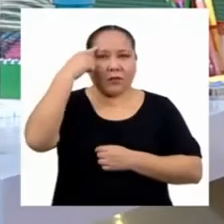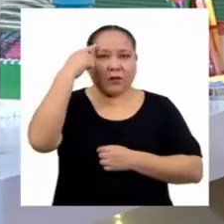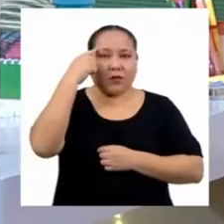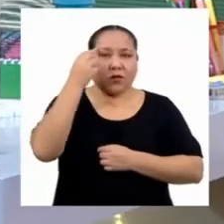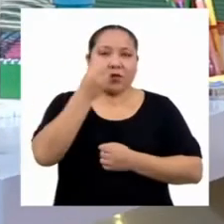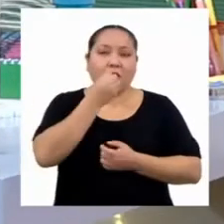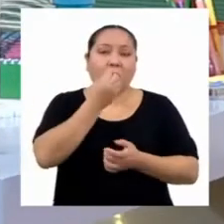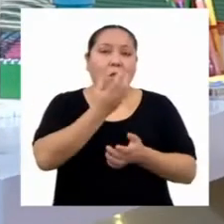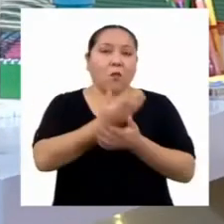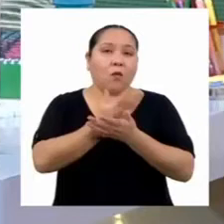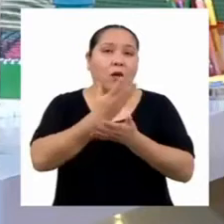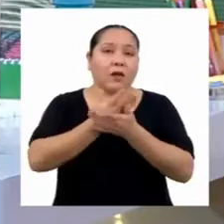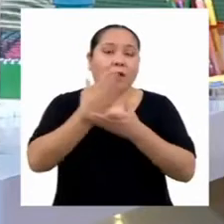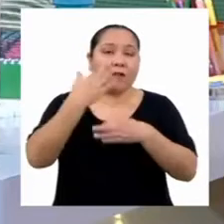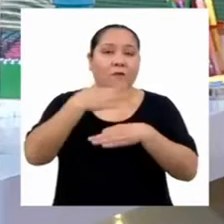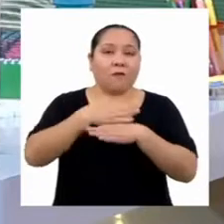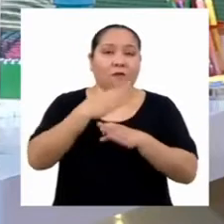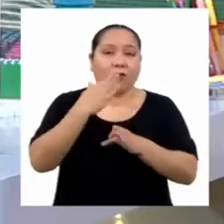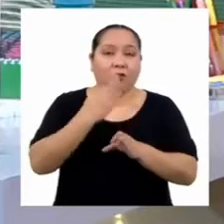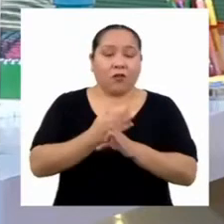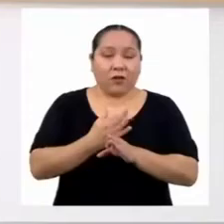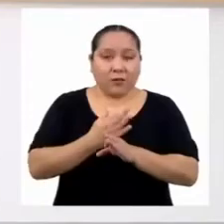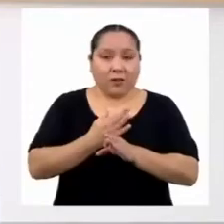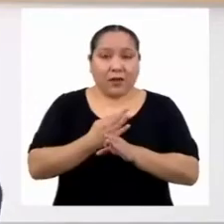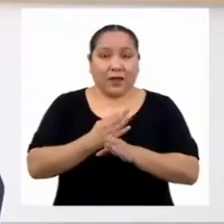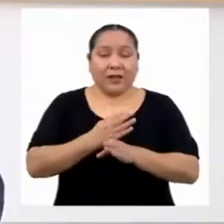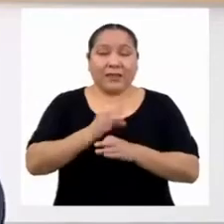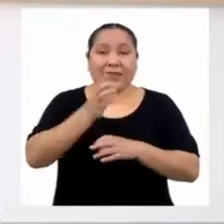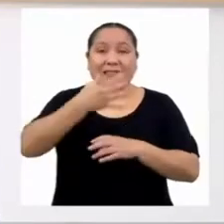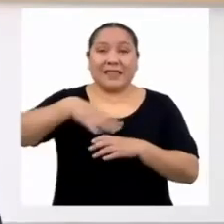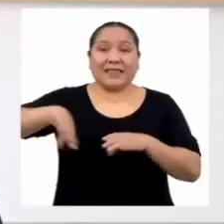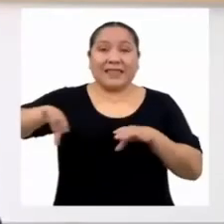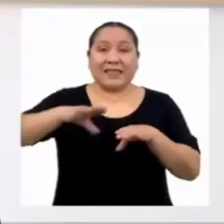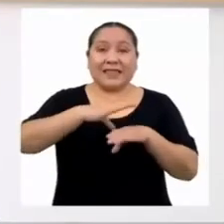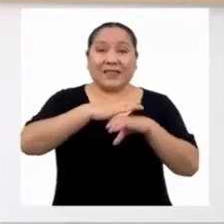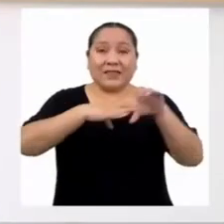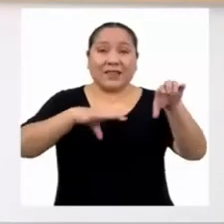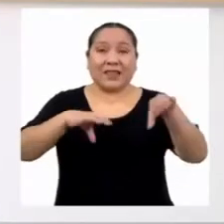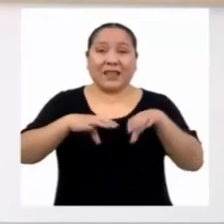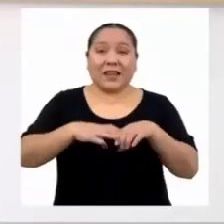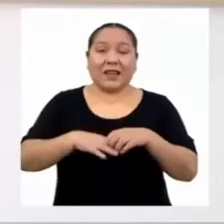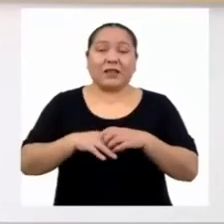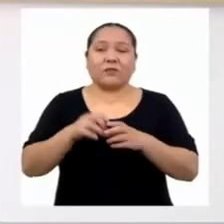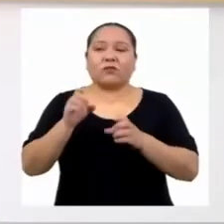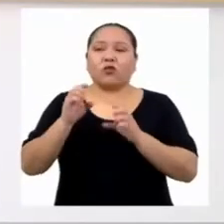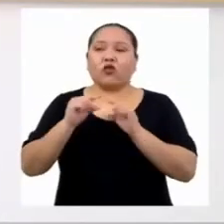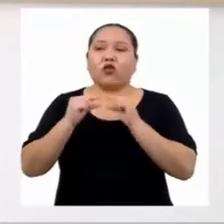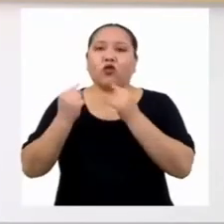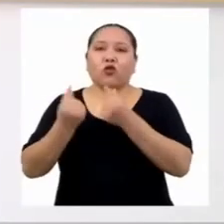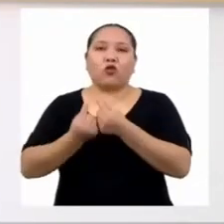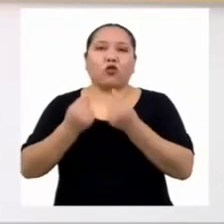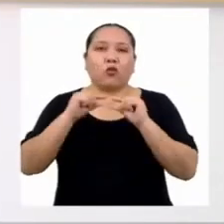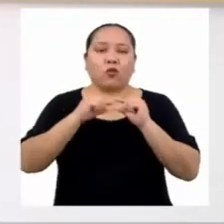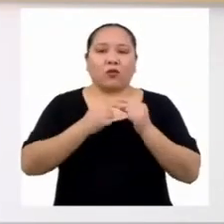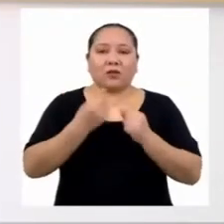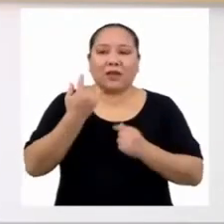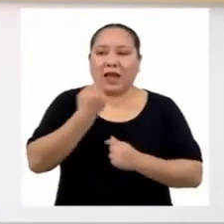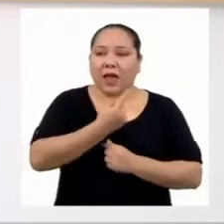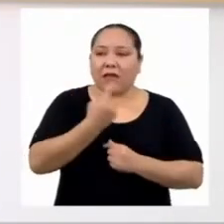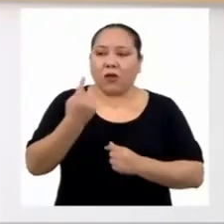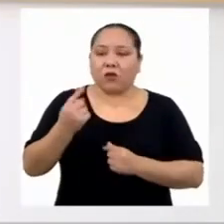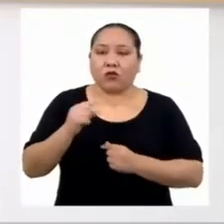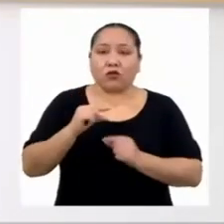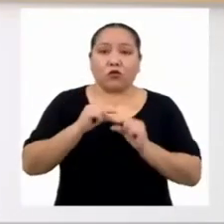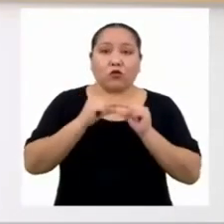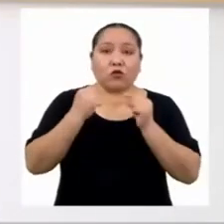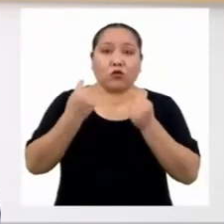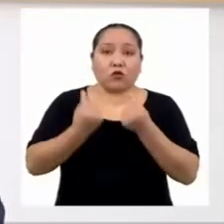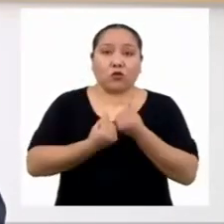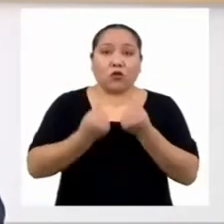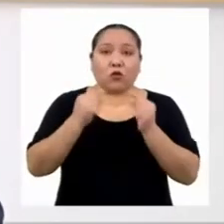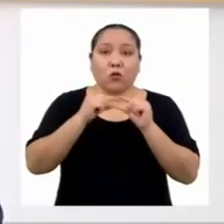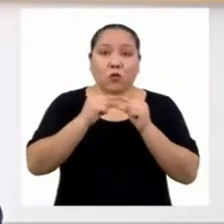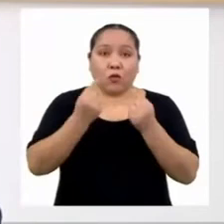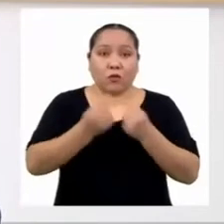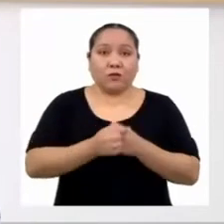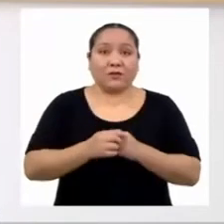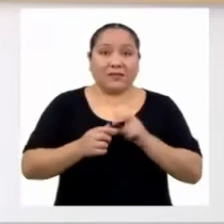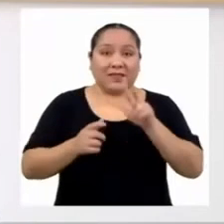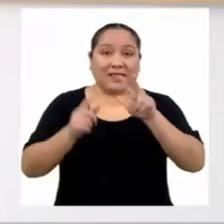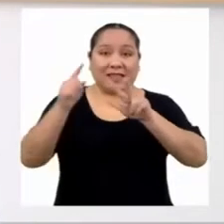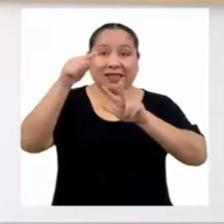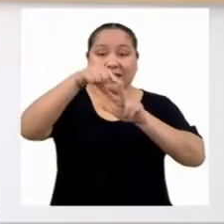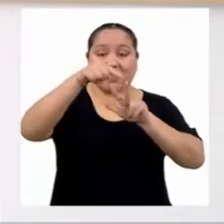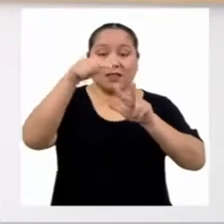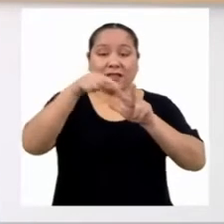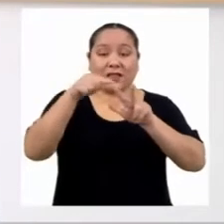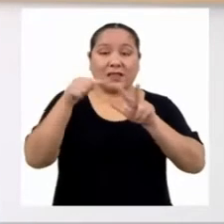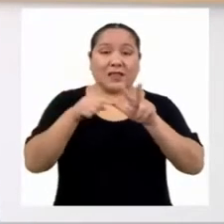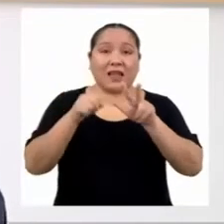manera de dividirlas es por integrantes. Efectivamente. Cada una es un grupo o estrato. Nos quedaremos con tres grupos